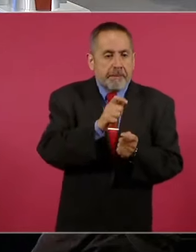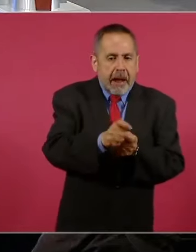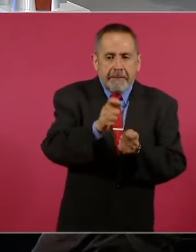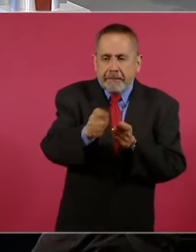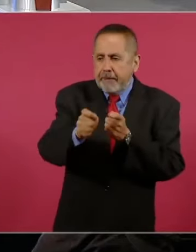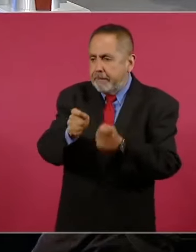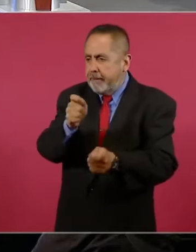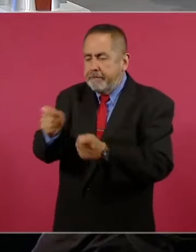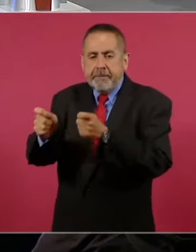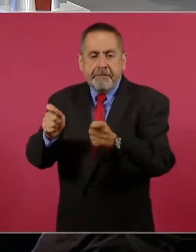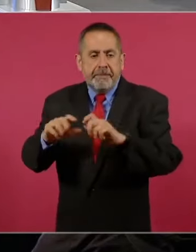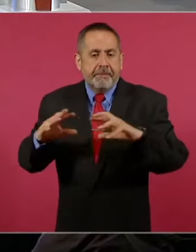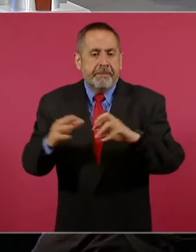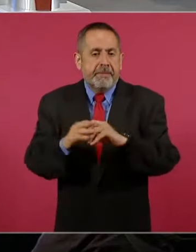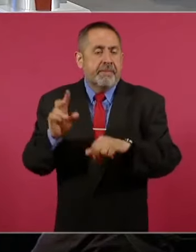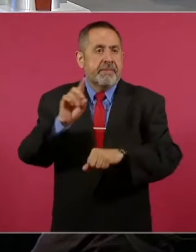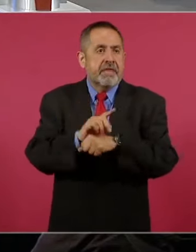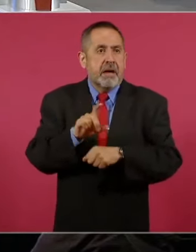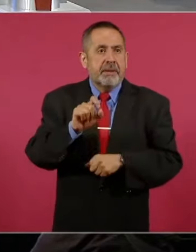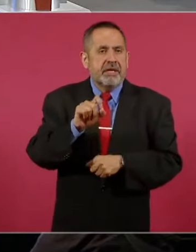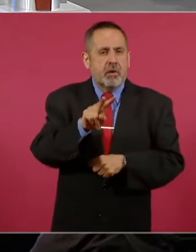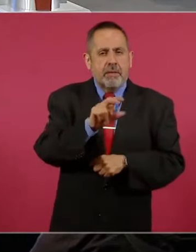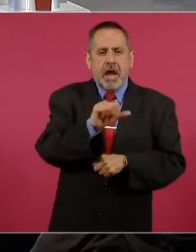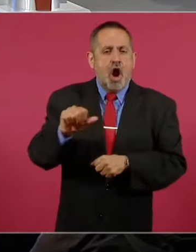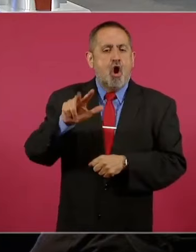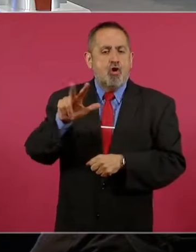29 al 8.